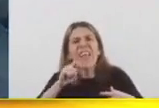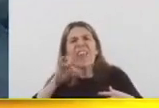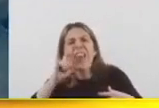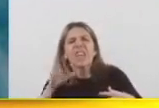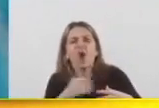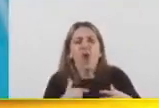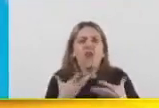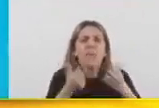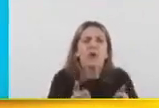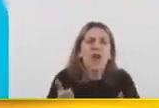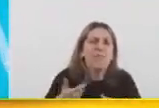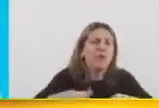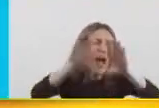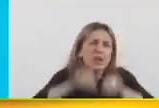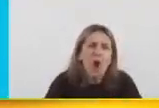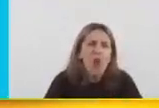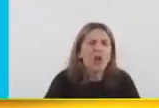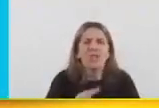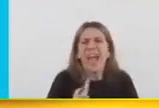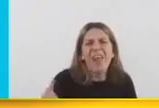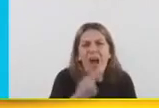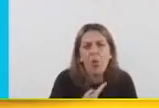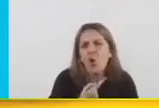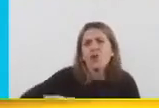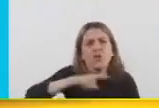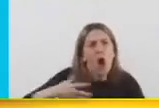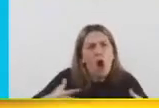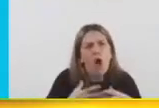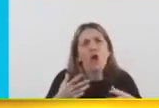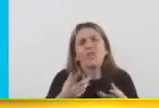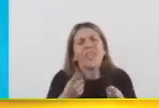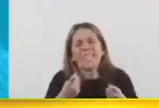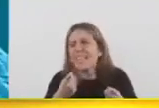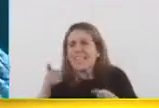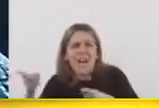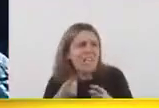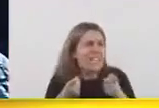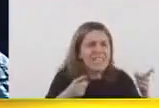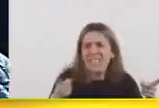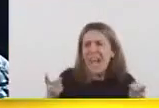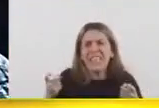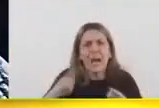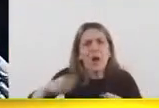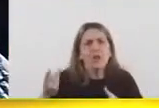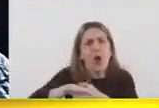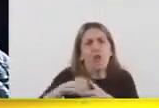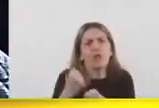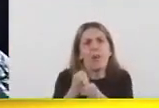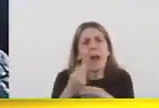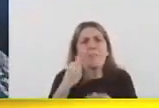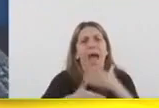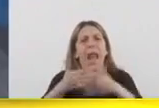y de todas, de cada uno de nosotros. Y todos hacemos falta en la gestión de levantar la Argentina.